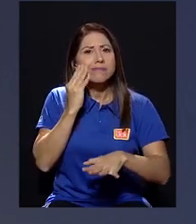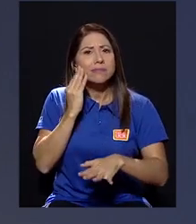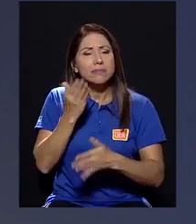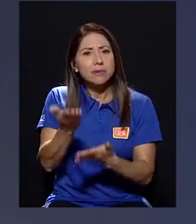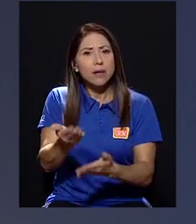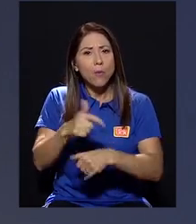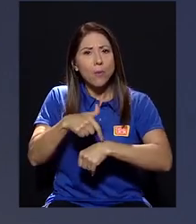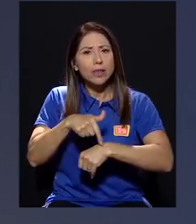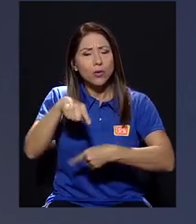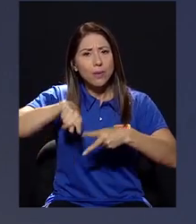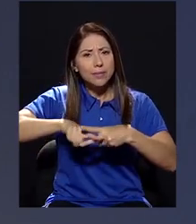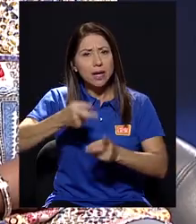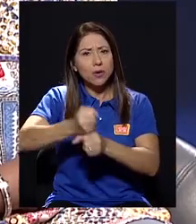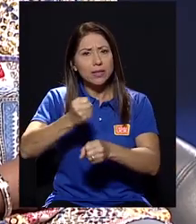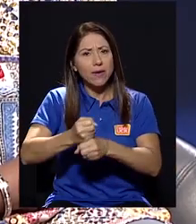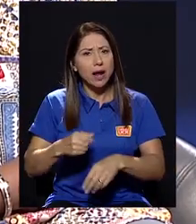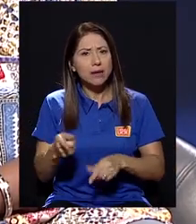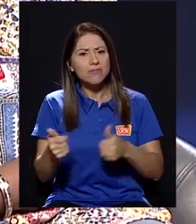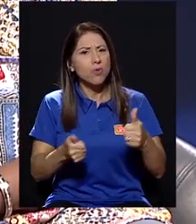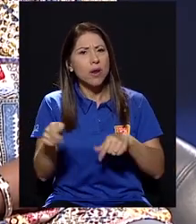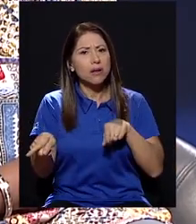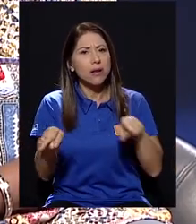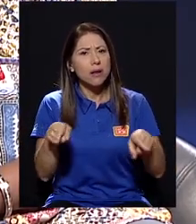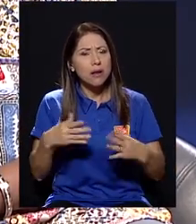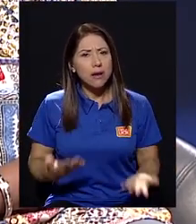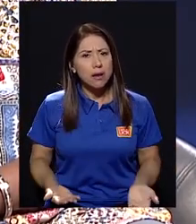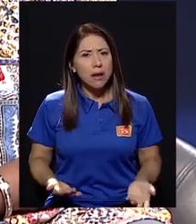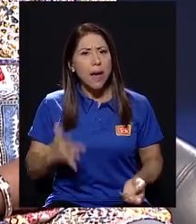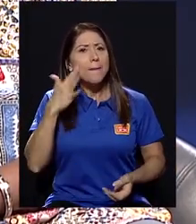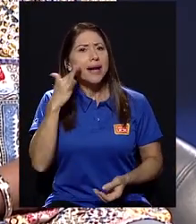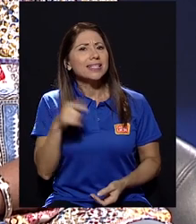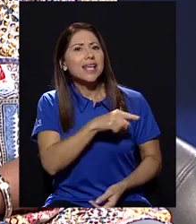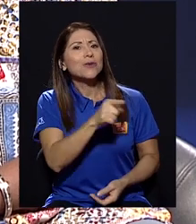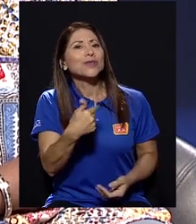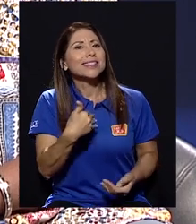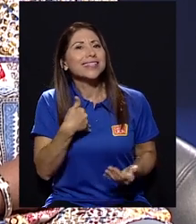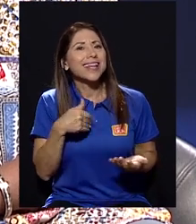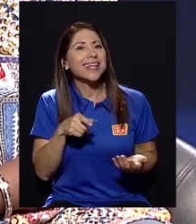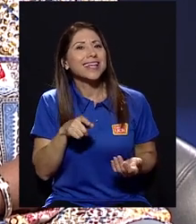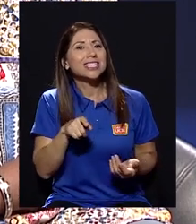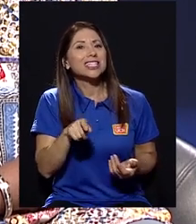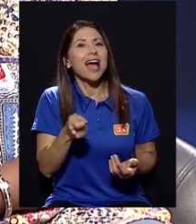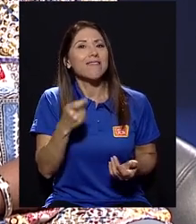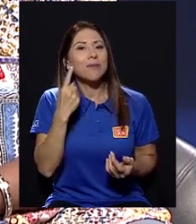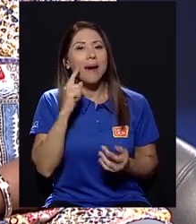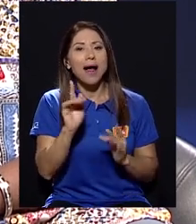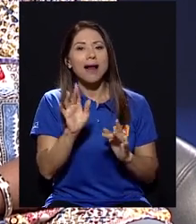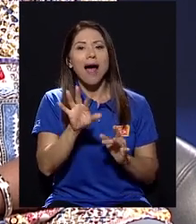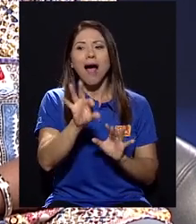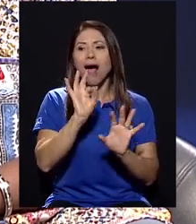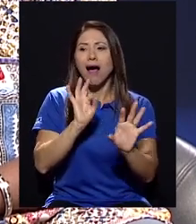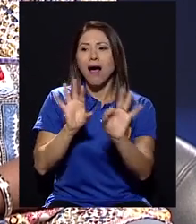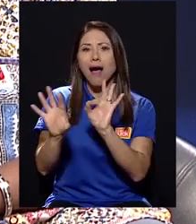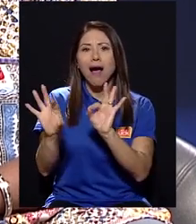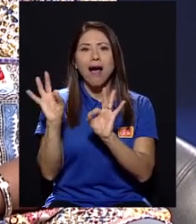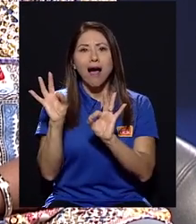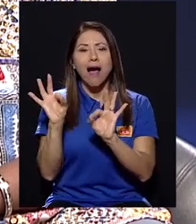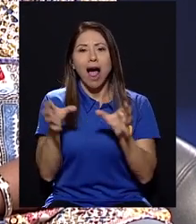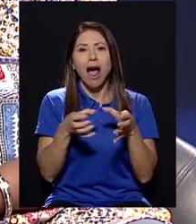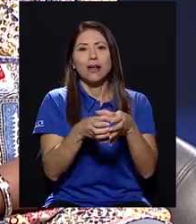en el momento que empezaron a trabajar? Porque pareciera como que ustedes tienen como la llave para encontrarse a los actores sociales e